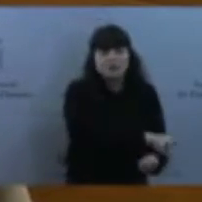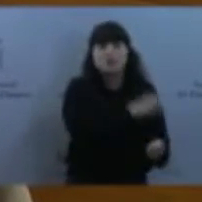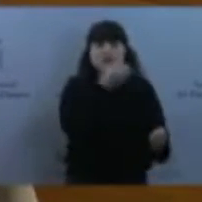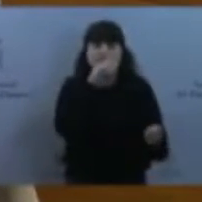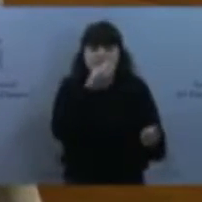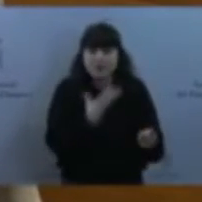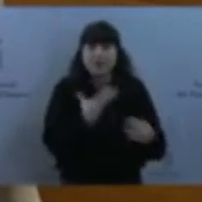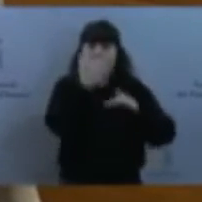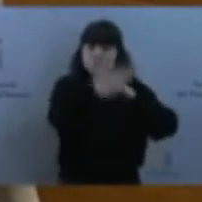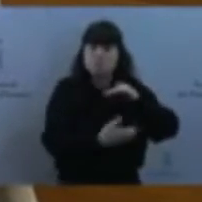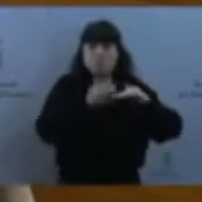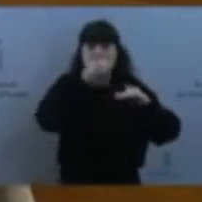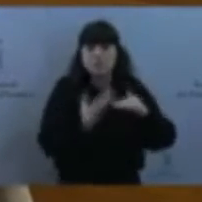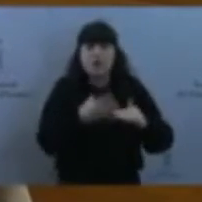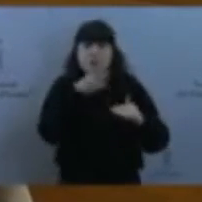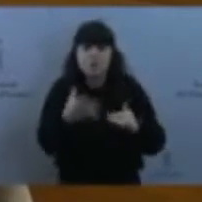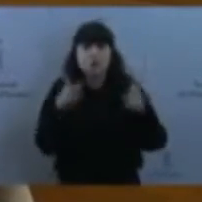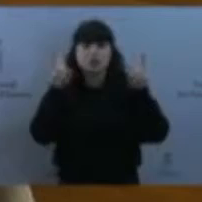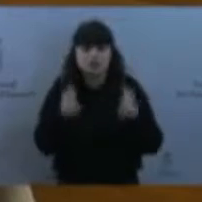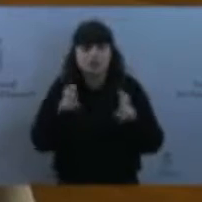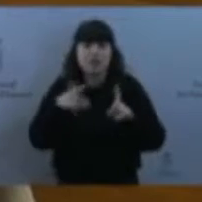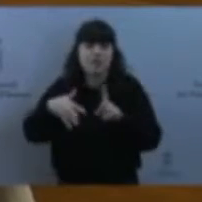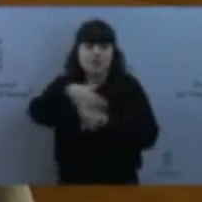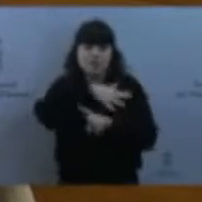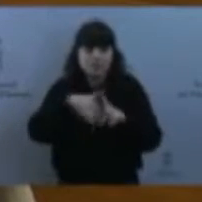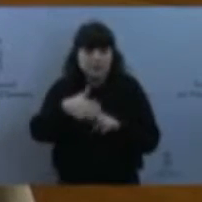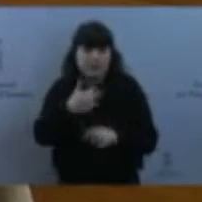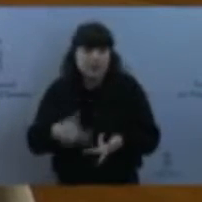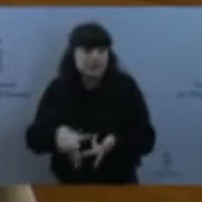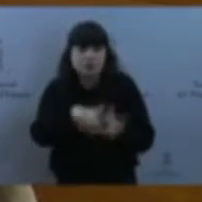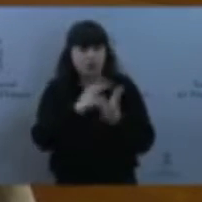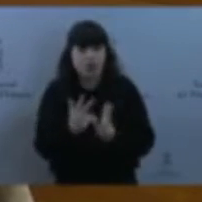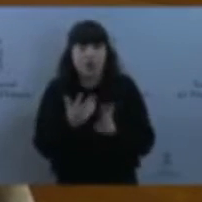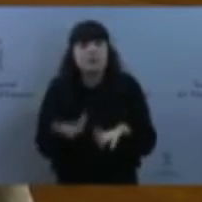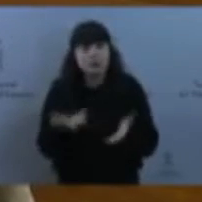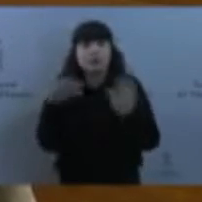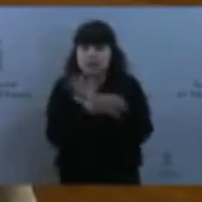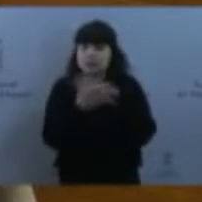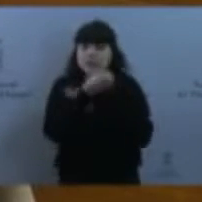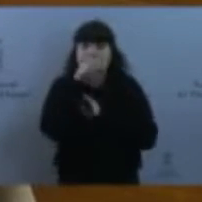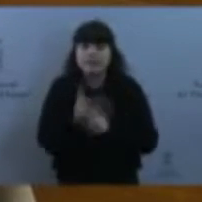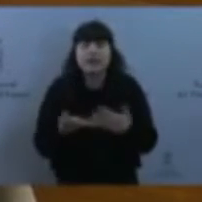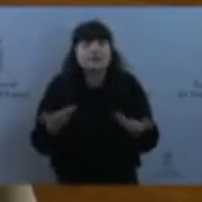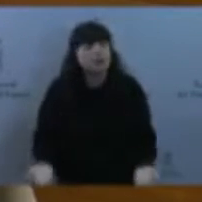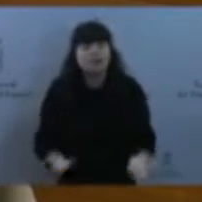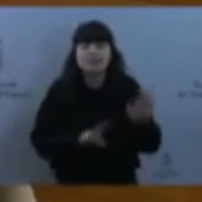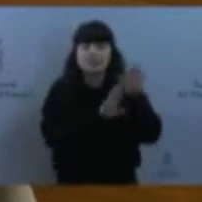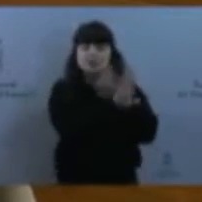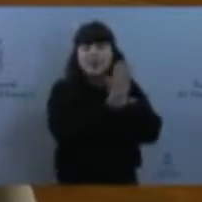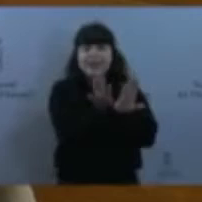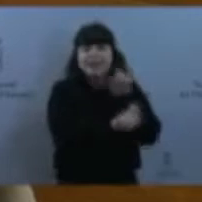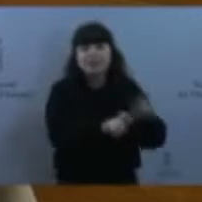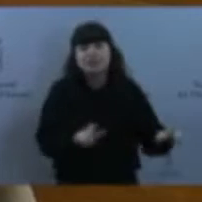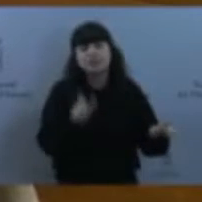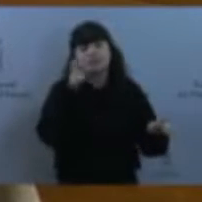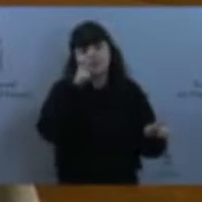de desarrollar esa solicitud. Vamos, lo que nos piden es una Administración ágil y segura para la